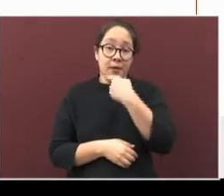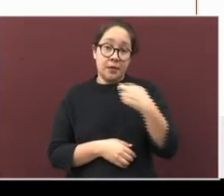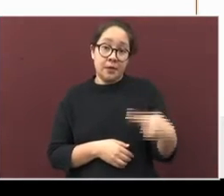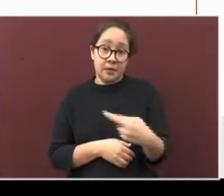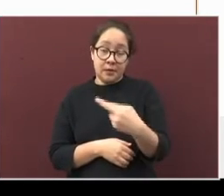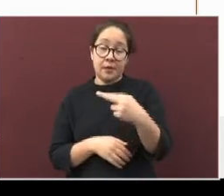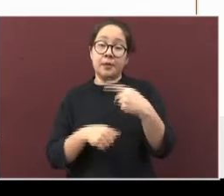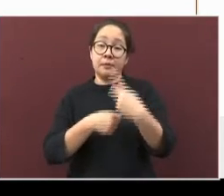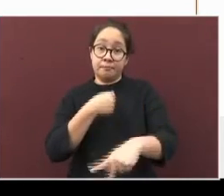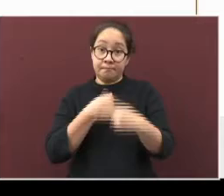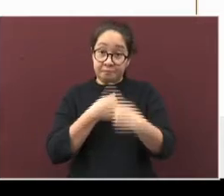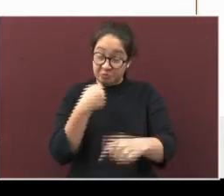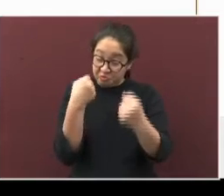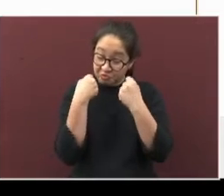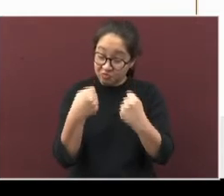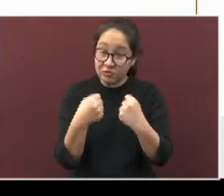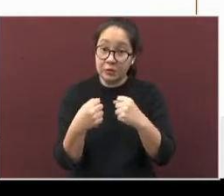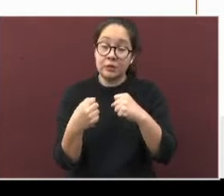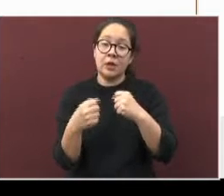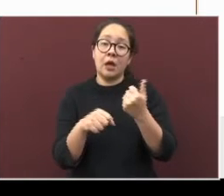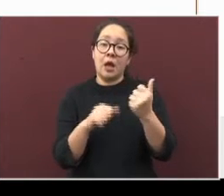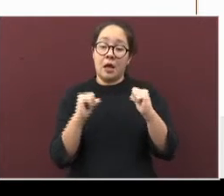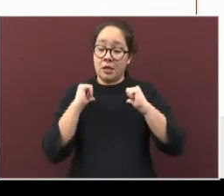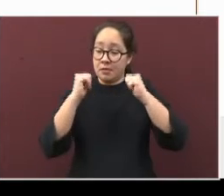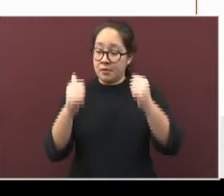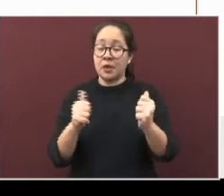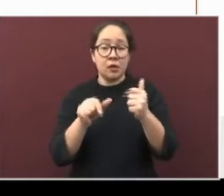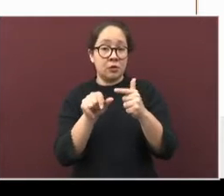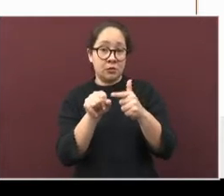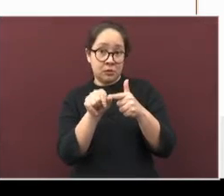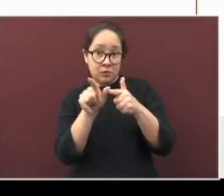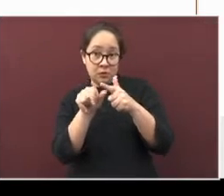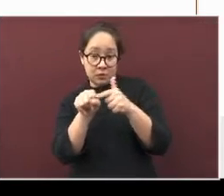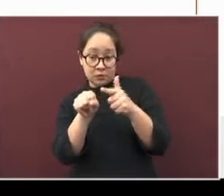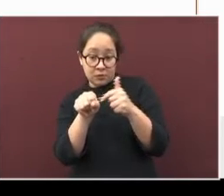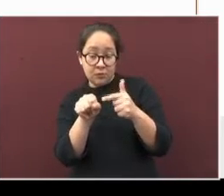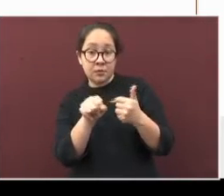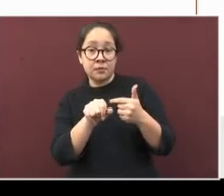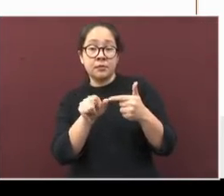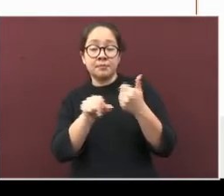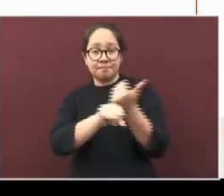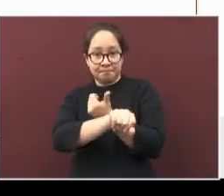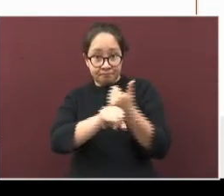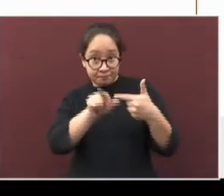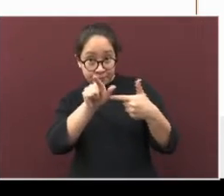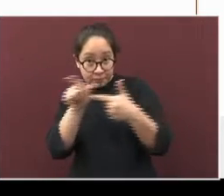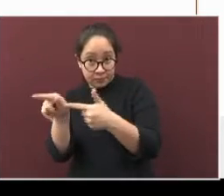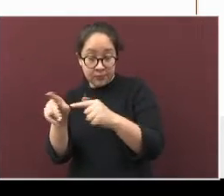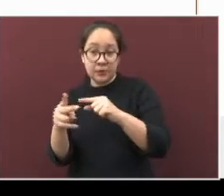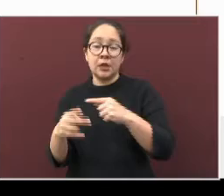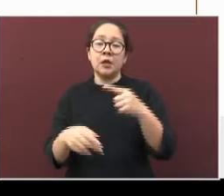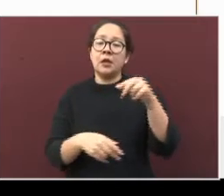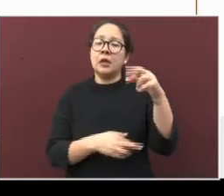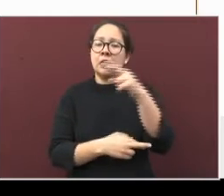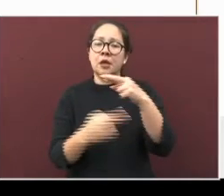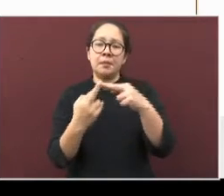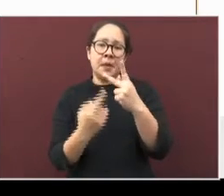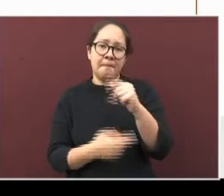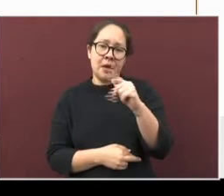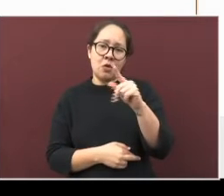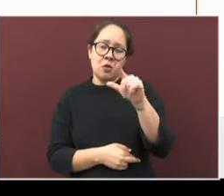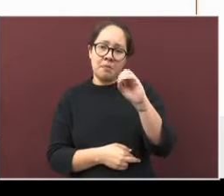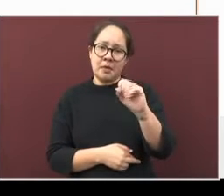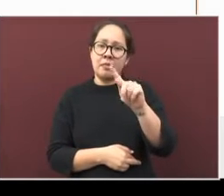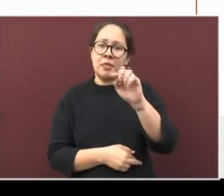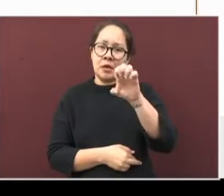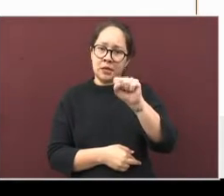riesgo alto y Alvarado continúa en amarillo. Por lo que respecta a la Cuenca del Papaloapan, Tres Valles y Tierra Blanca